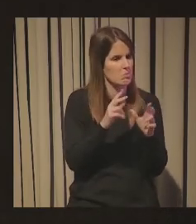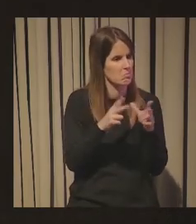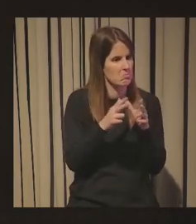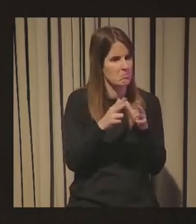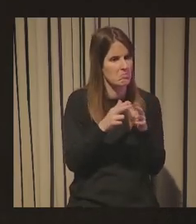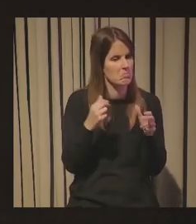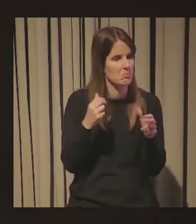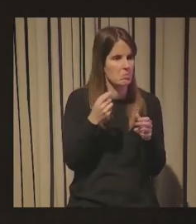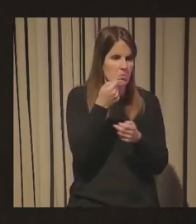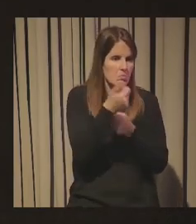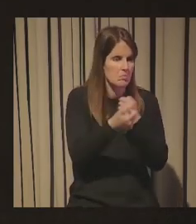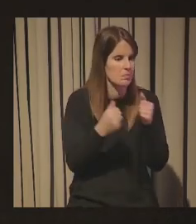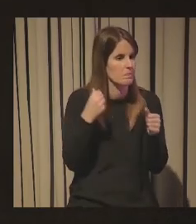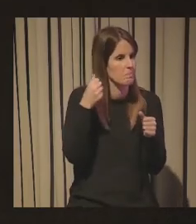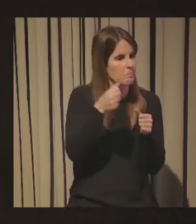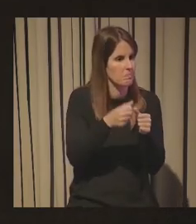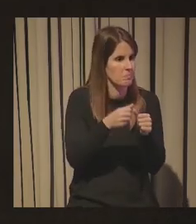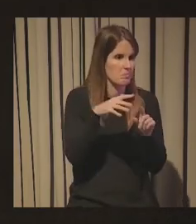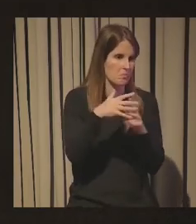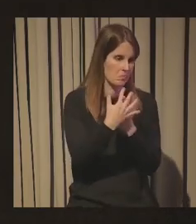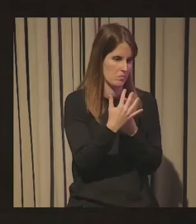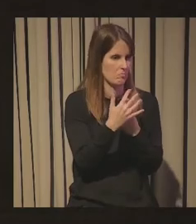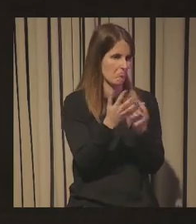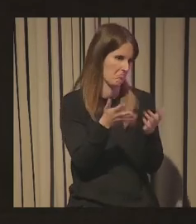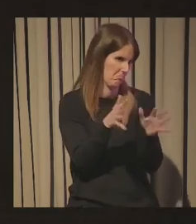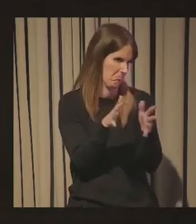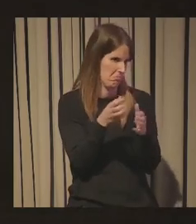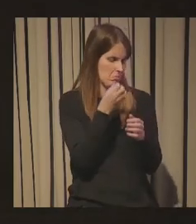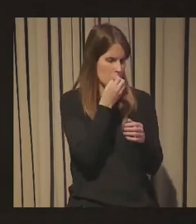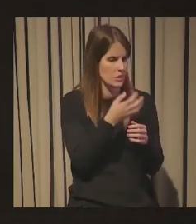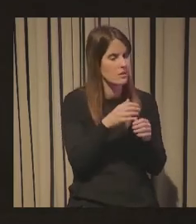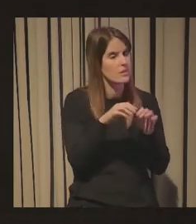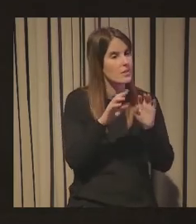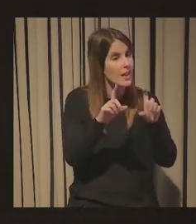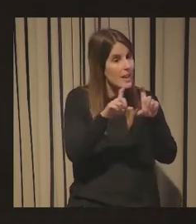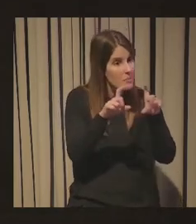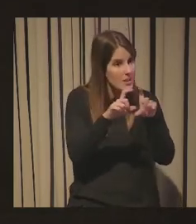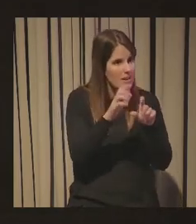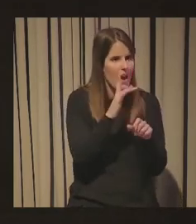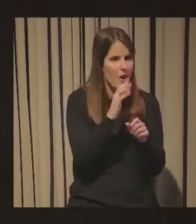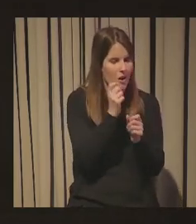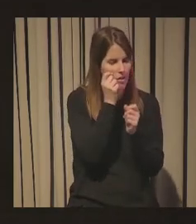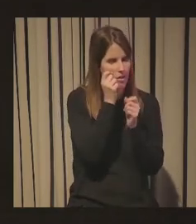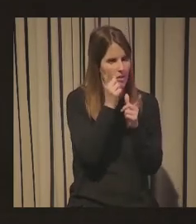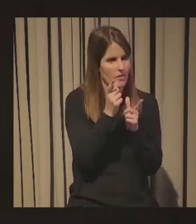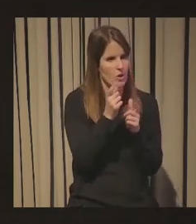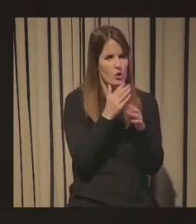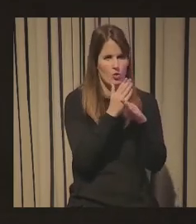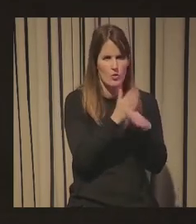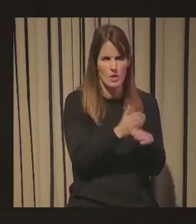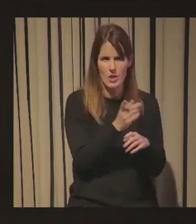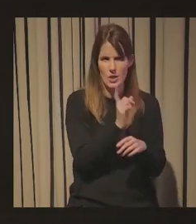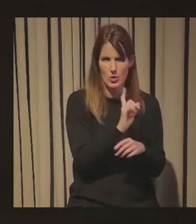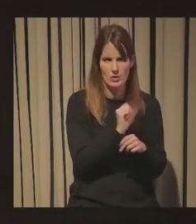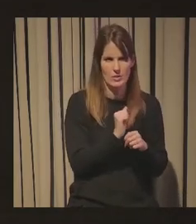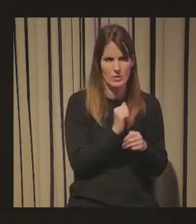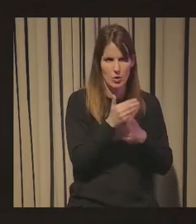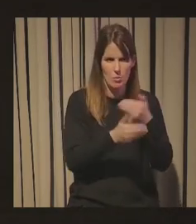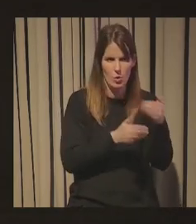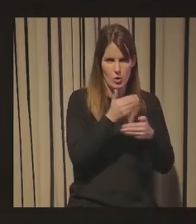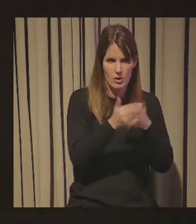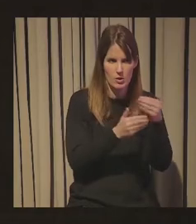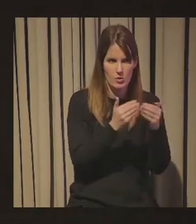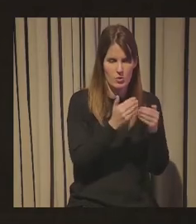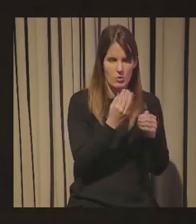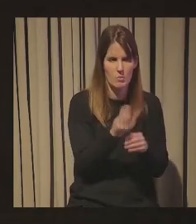en un escenario bueno y creo que las empresas lo que ocurre ahora es que empiezan a darse cuenta de que eso no es suficiente es decir que